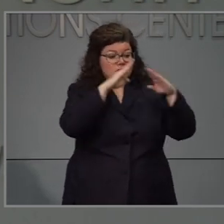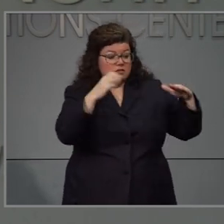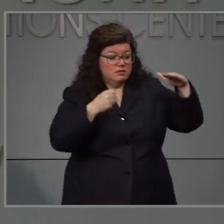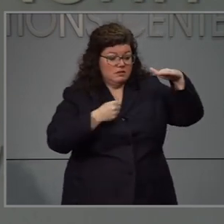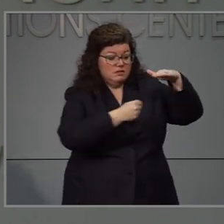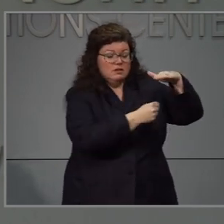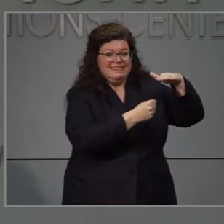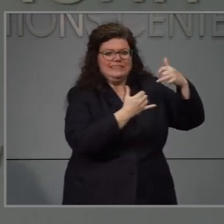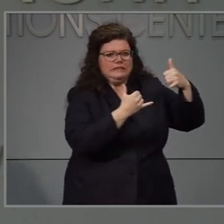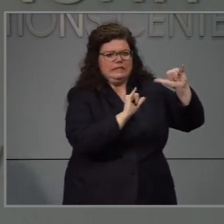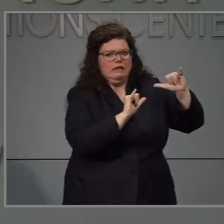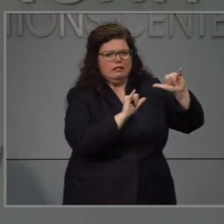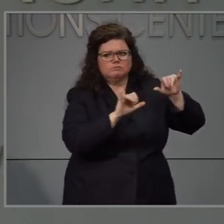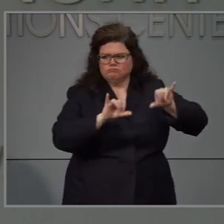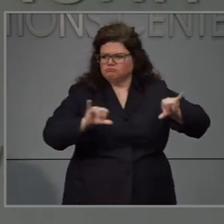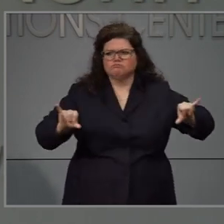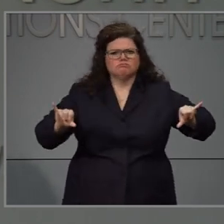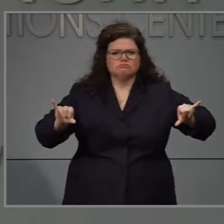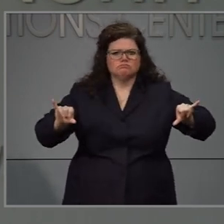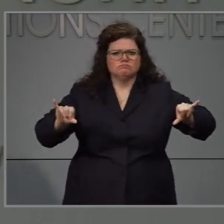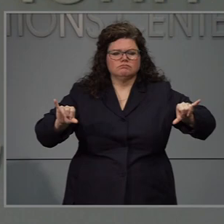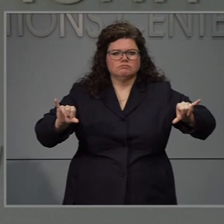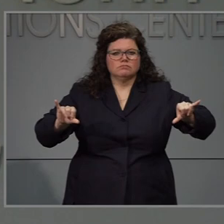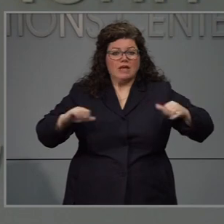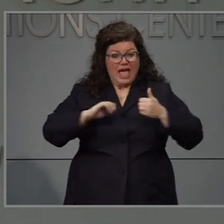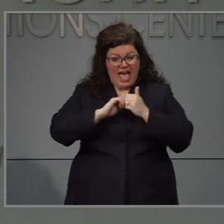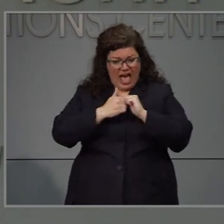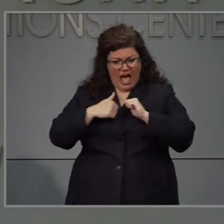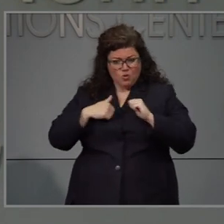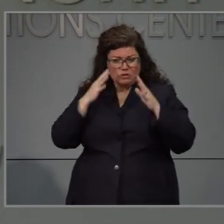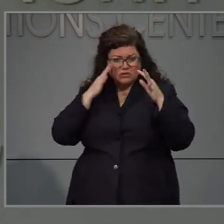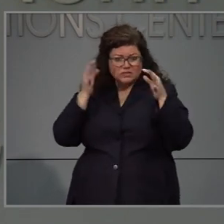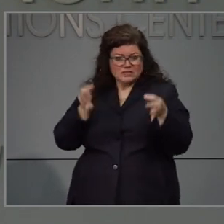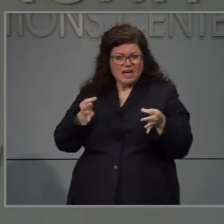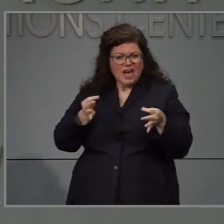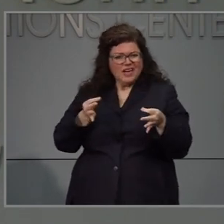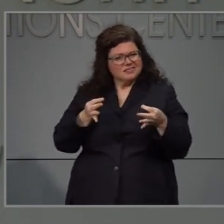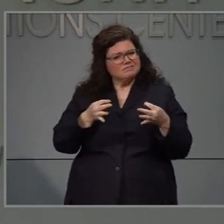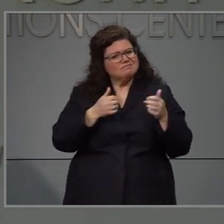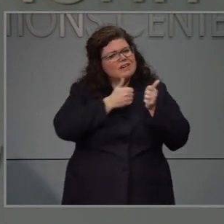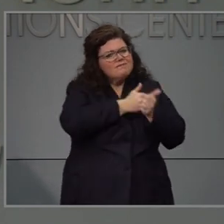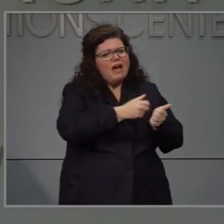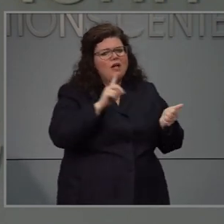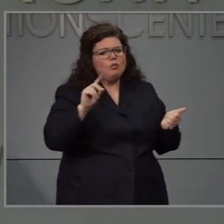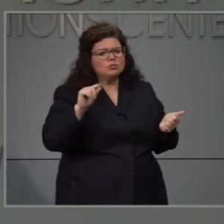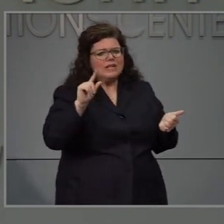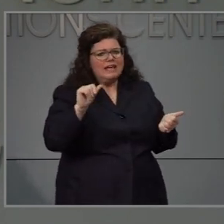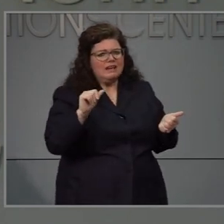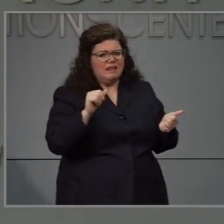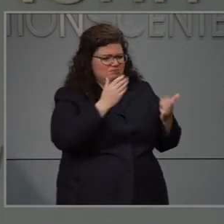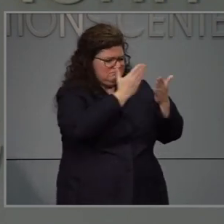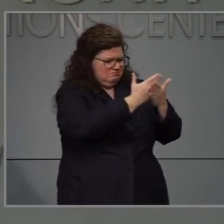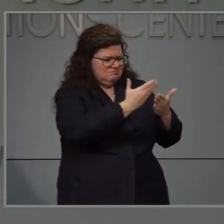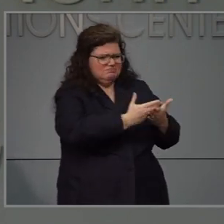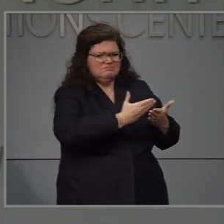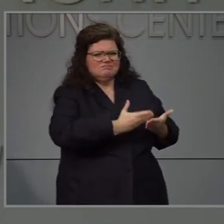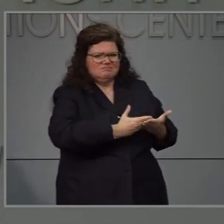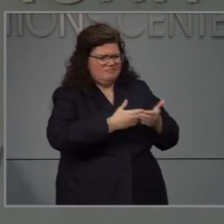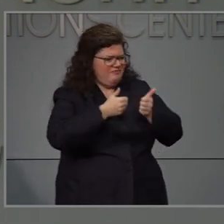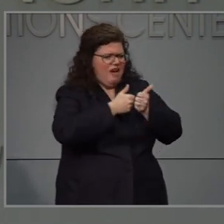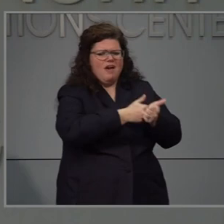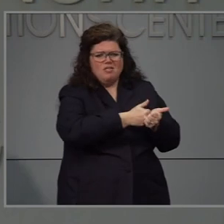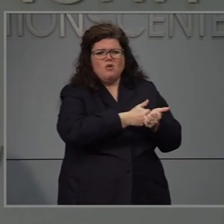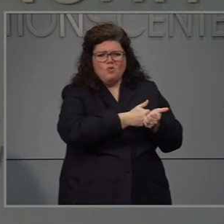permanecer en casa sigue vigente y estamos pasando estas decisiones en los datos y en las pruebas que vemos.